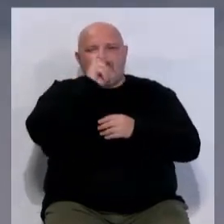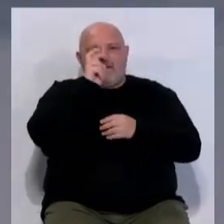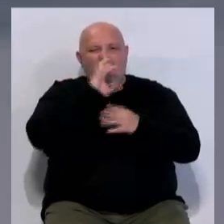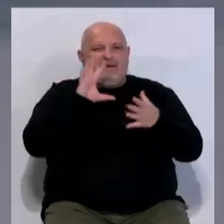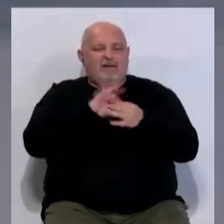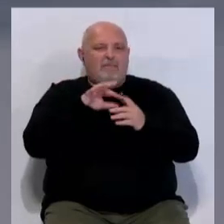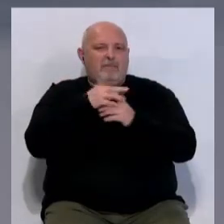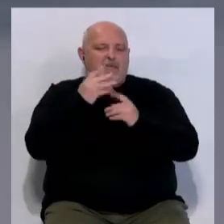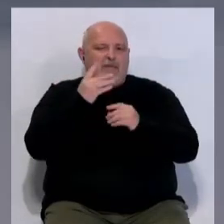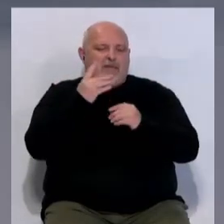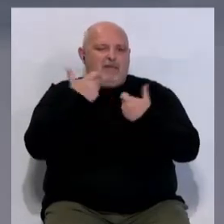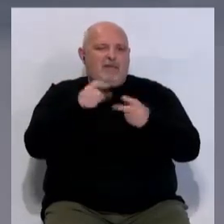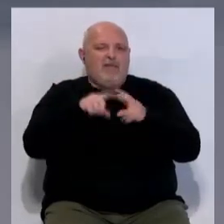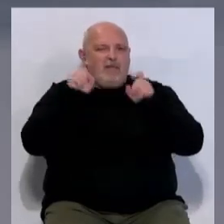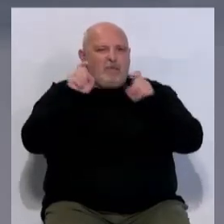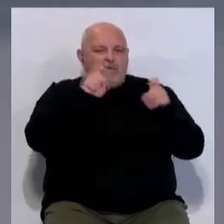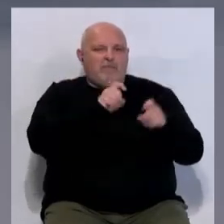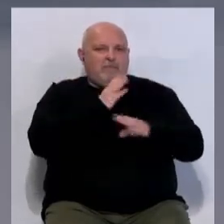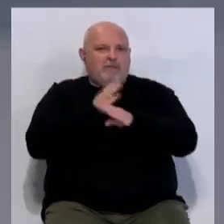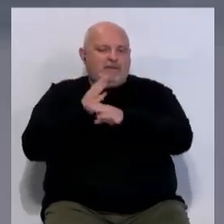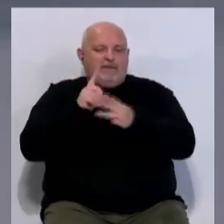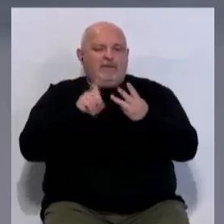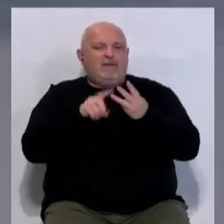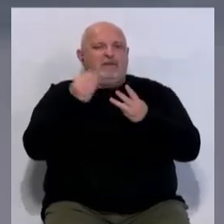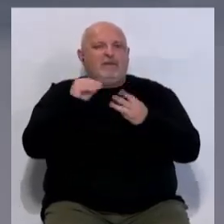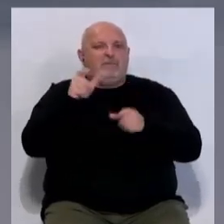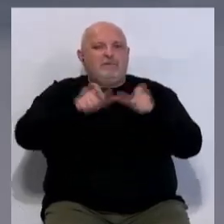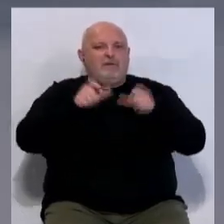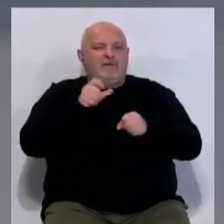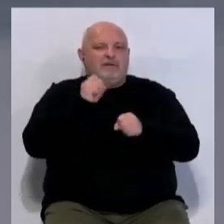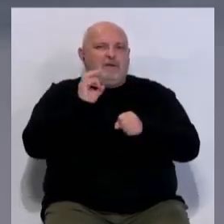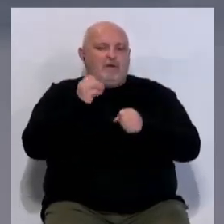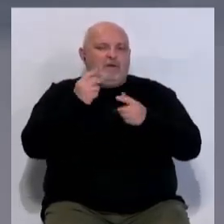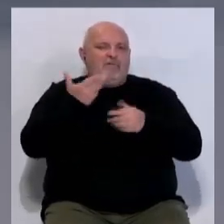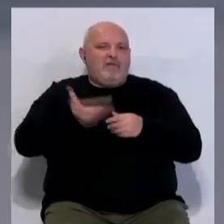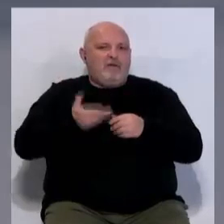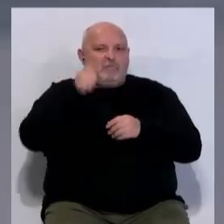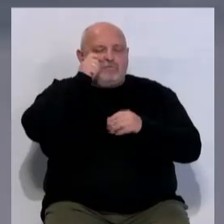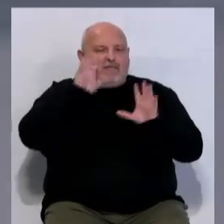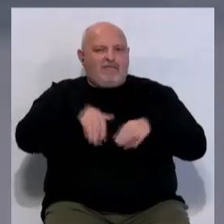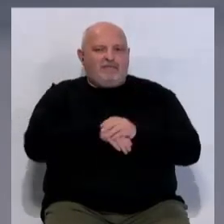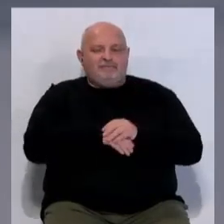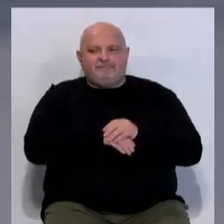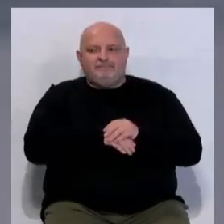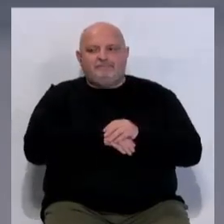cuiden el medio ambiente, la apuesta por la educación permanente y el refuerzo de personal y la apuesta a valor del Museo de Cádiz.